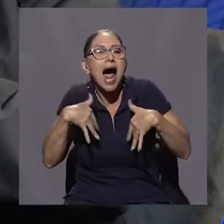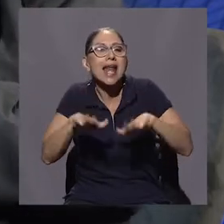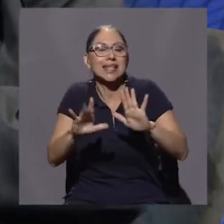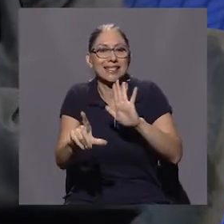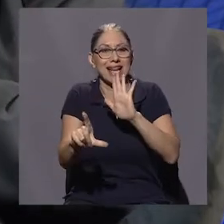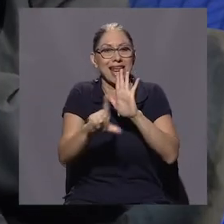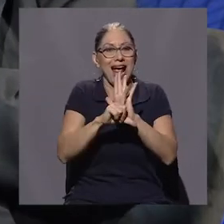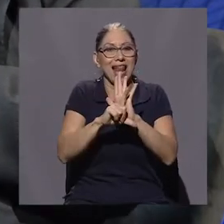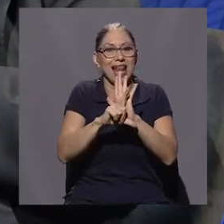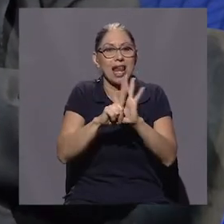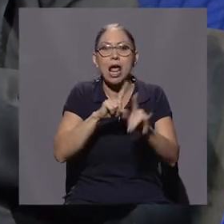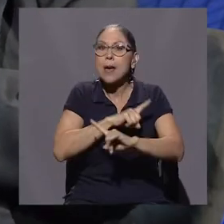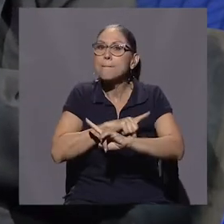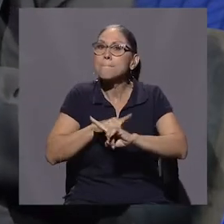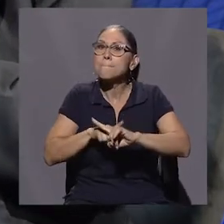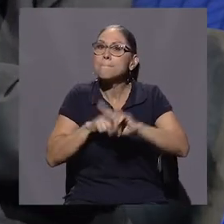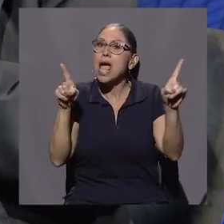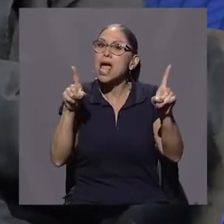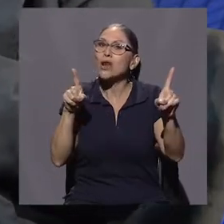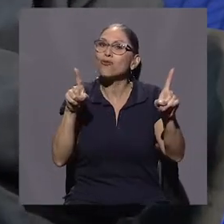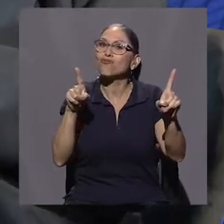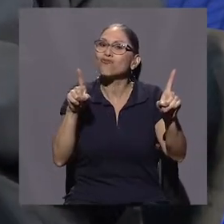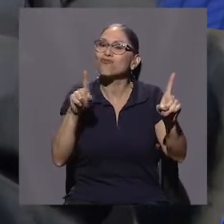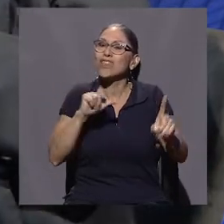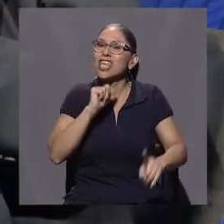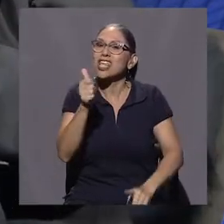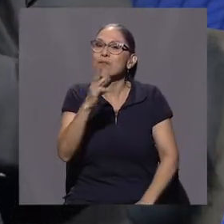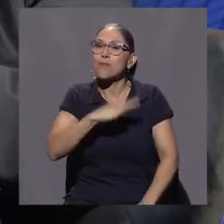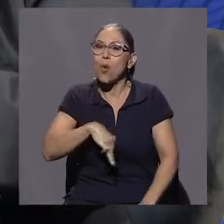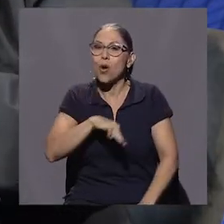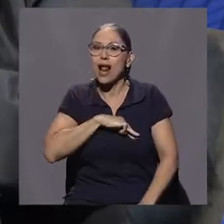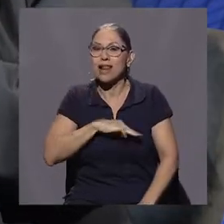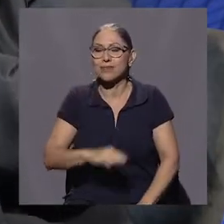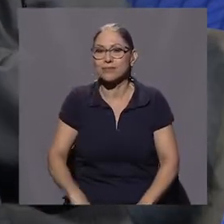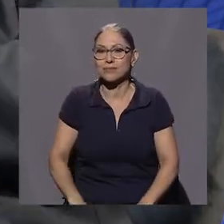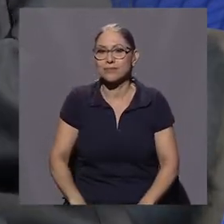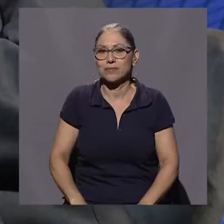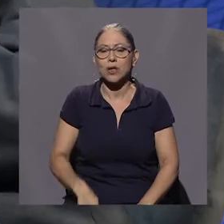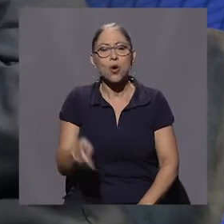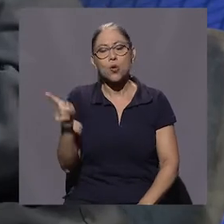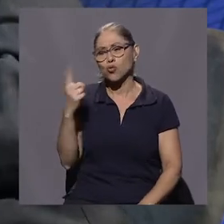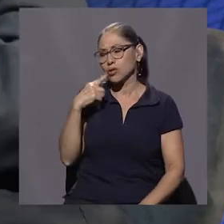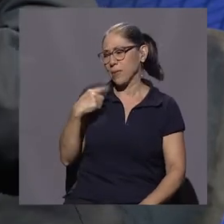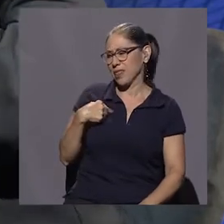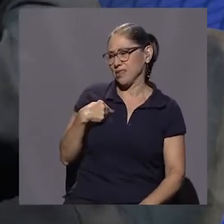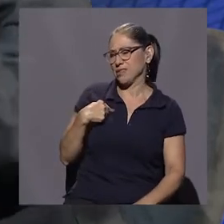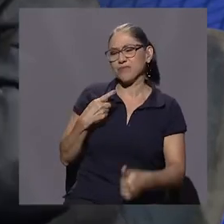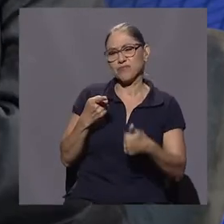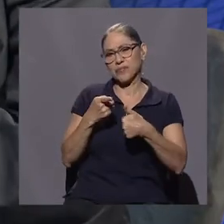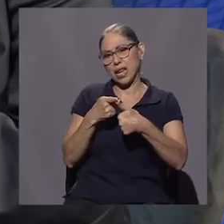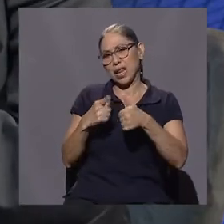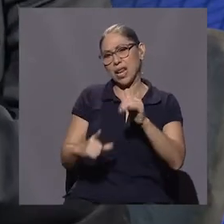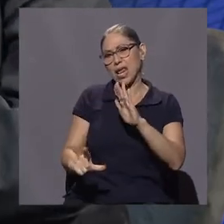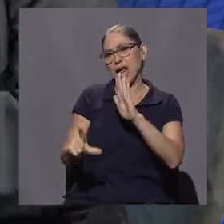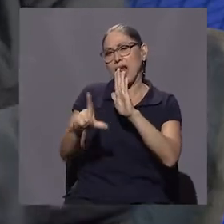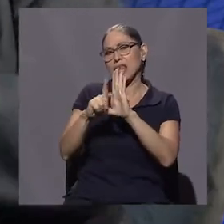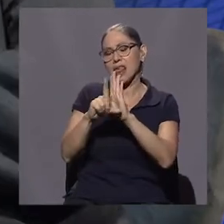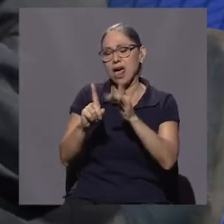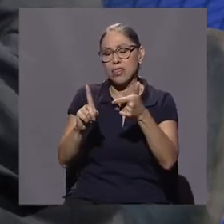inmoral. Entonces, usted me dice, bueno, pues es que entre la legalidad y la moralidad, pues ahí hay